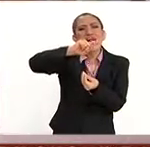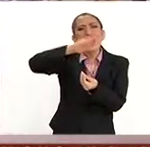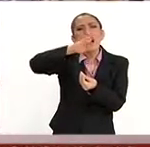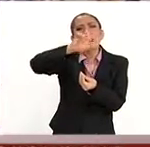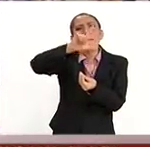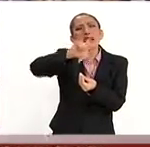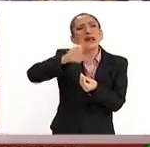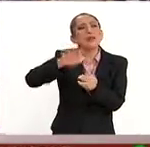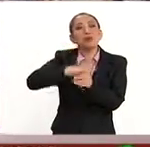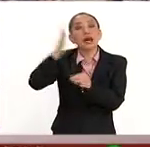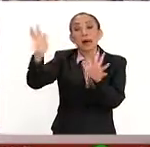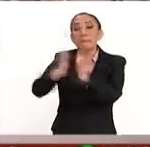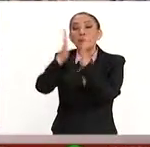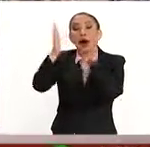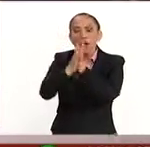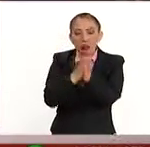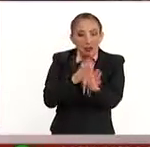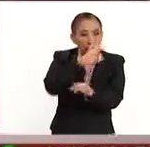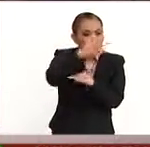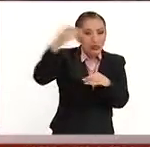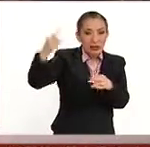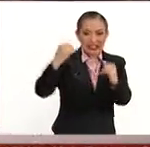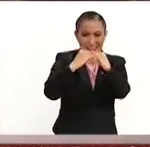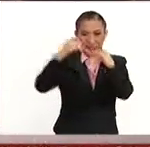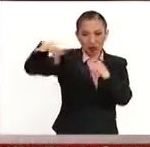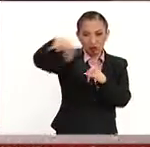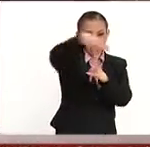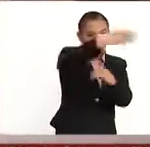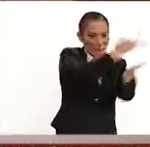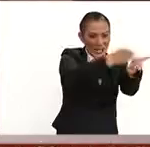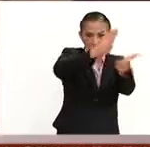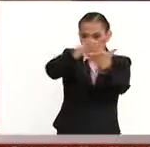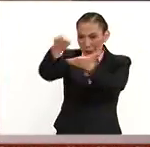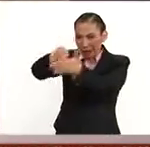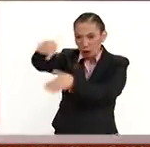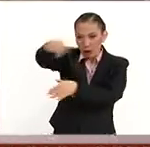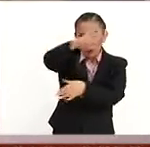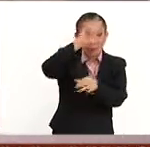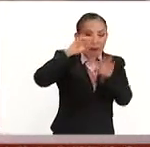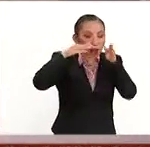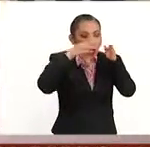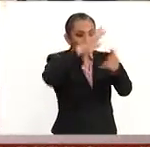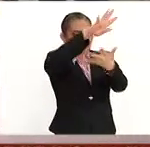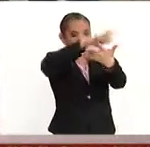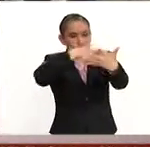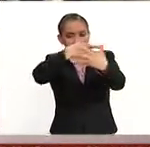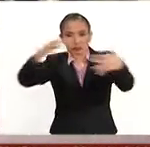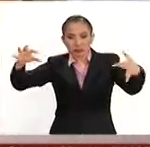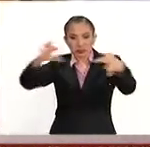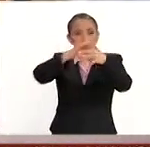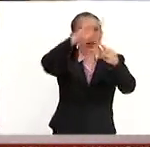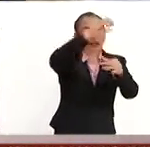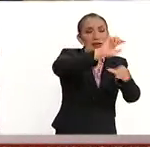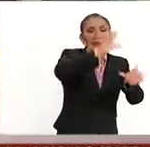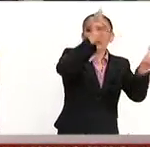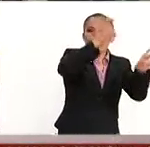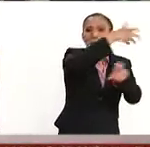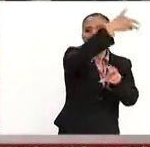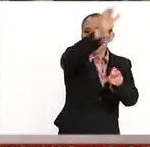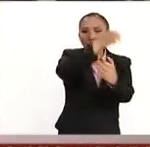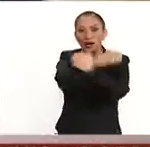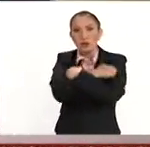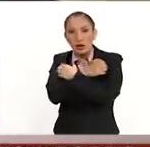con participación estratégica de todas las instituciones bilingües para generar un enfoque transversal que abarque desde el tema ambiental, desde el tema